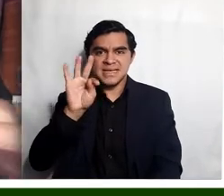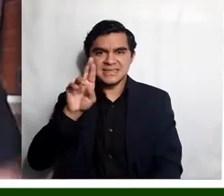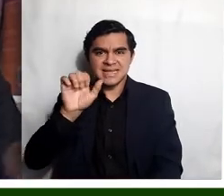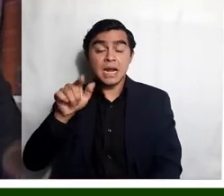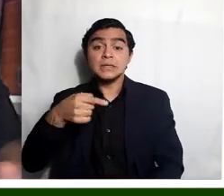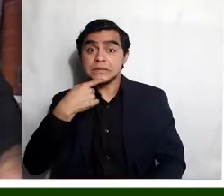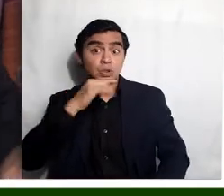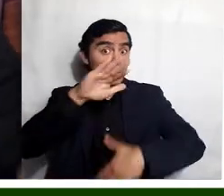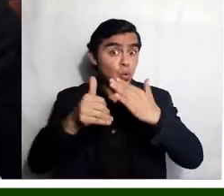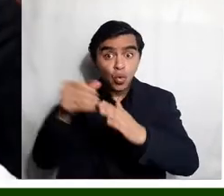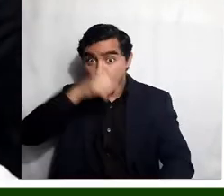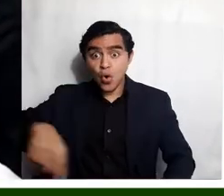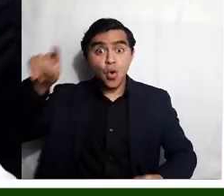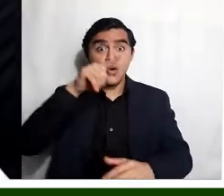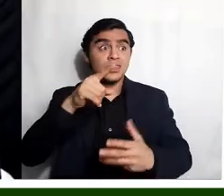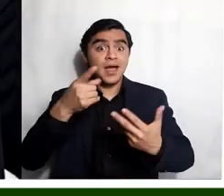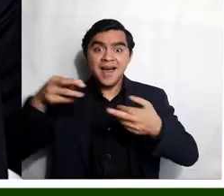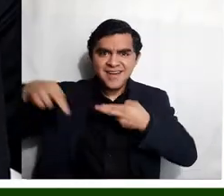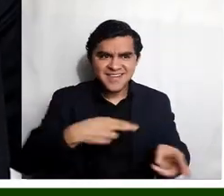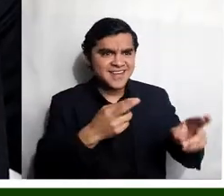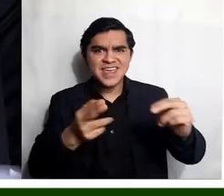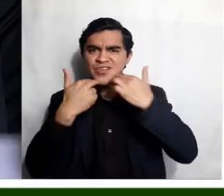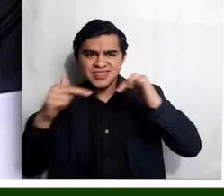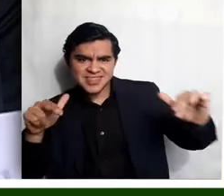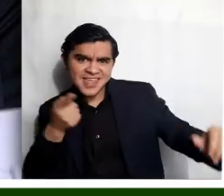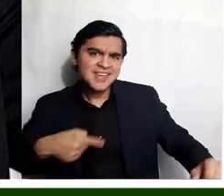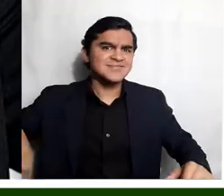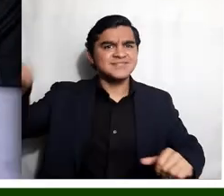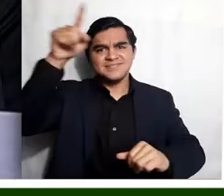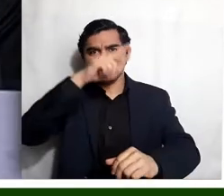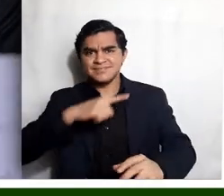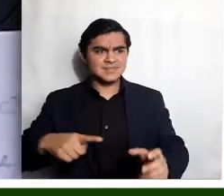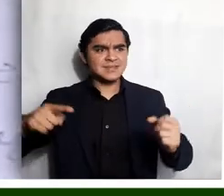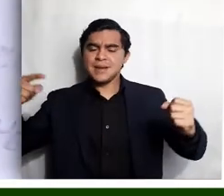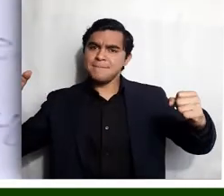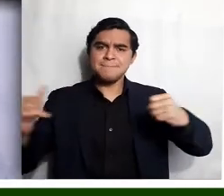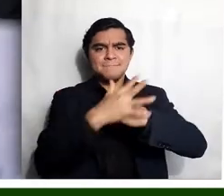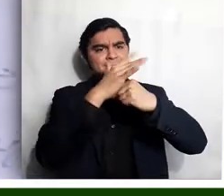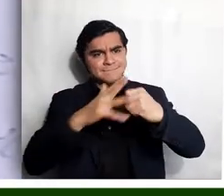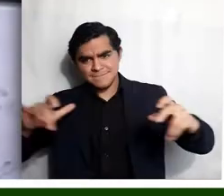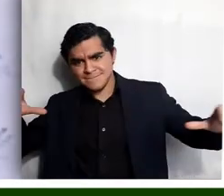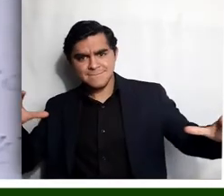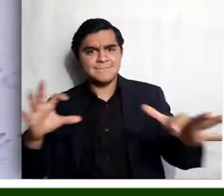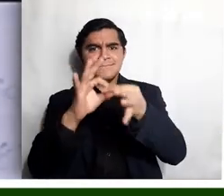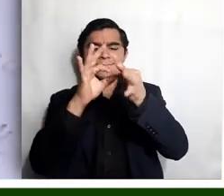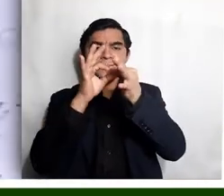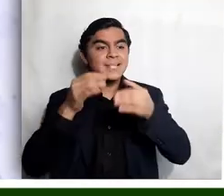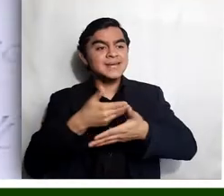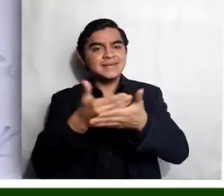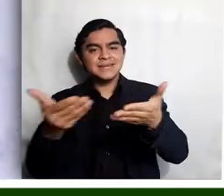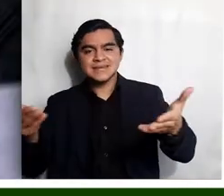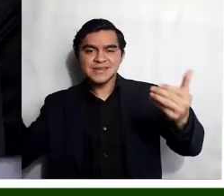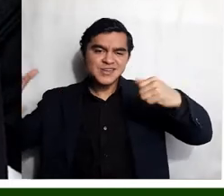Ronda. Dice, los ríos son rondas de niños jugando a encontrarse en el mar. Las olas son rondas de